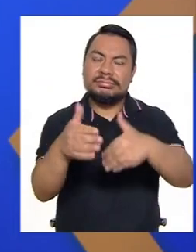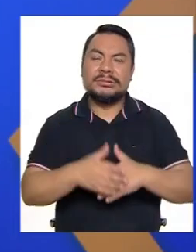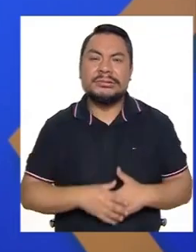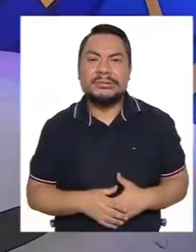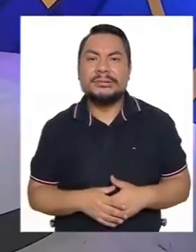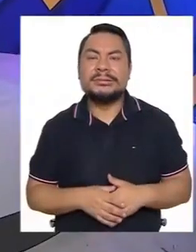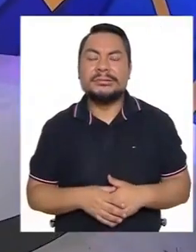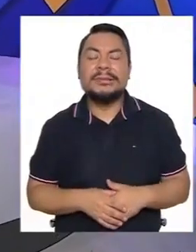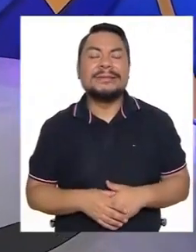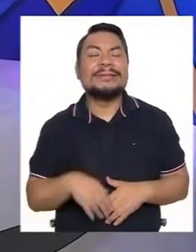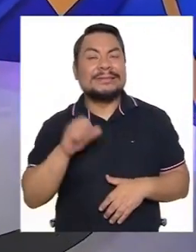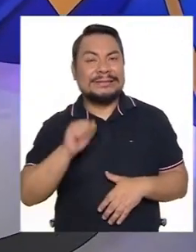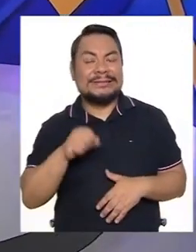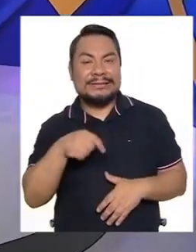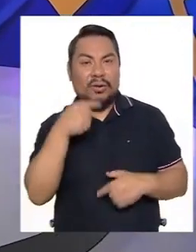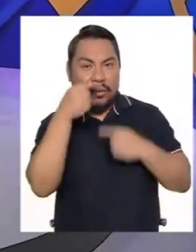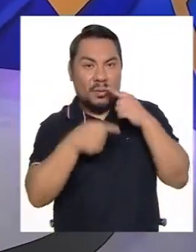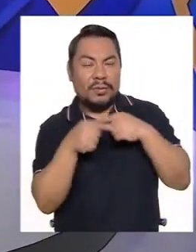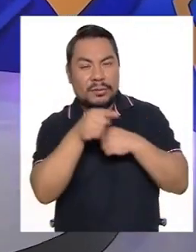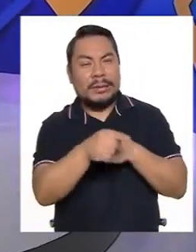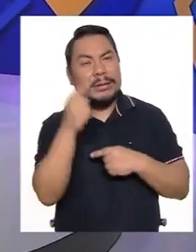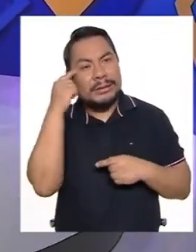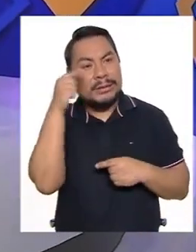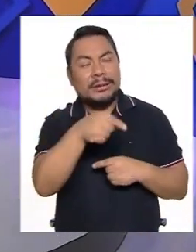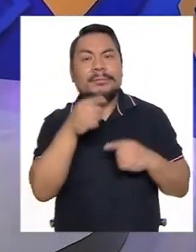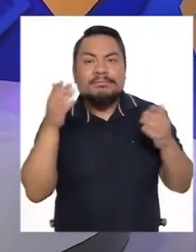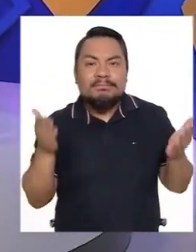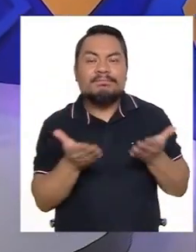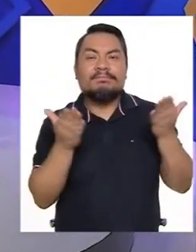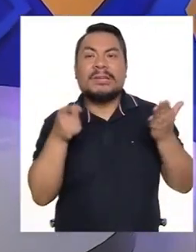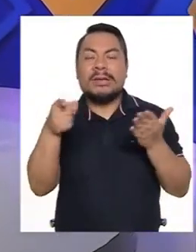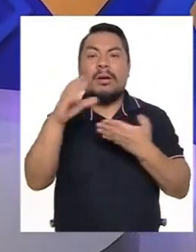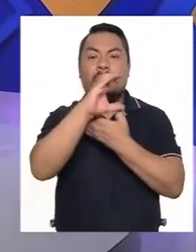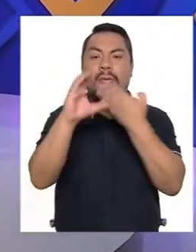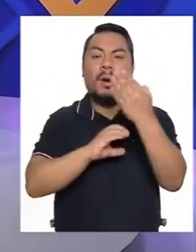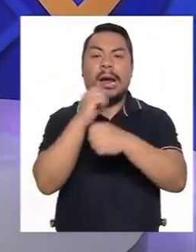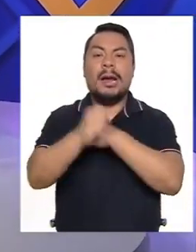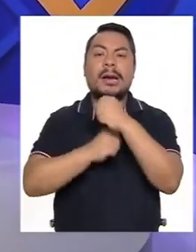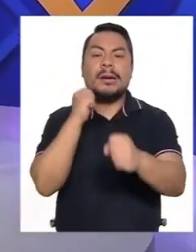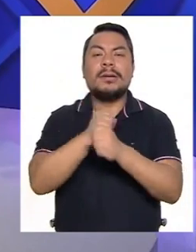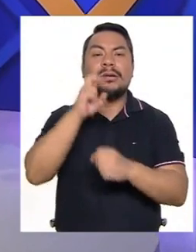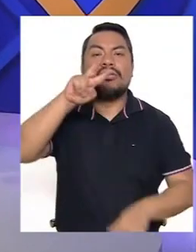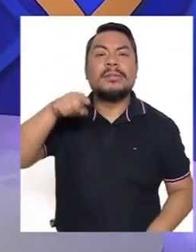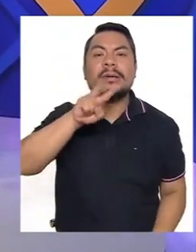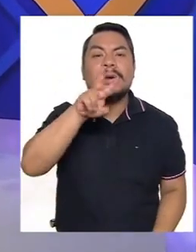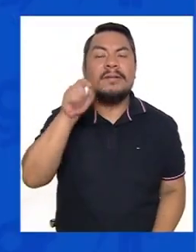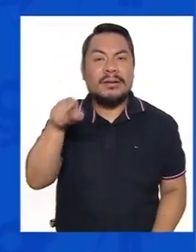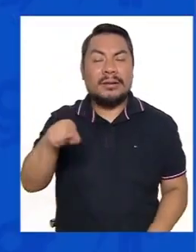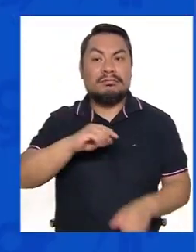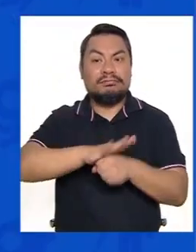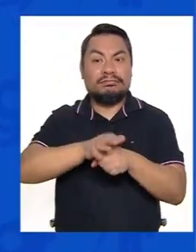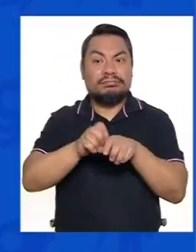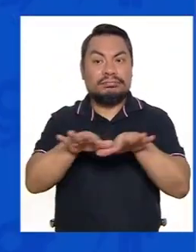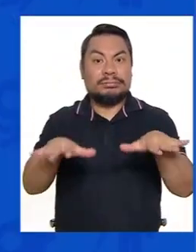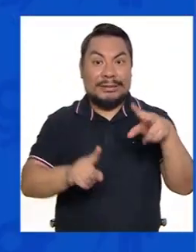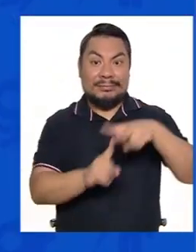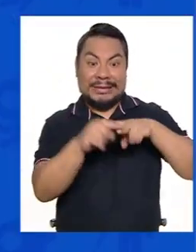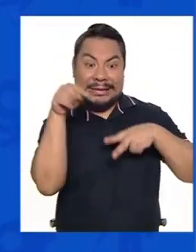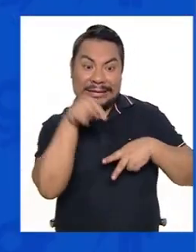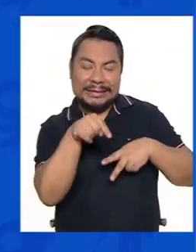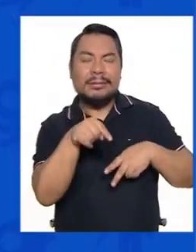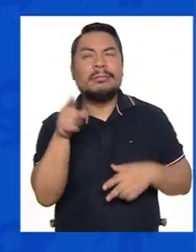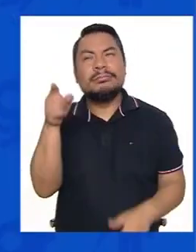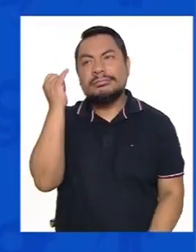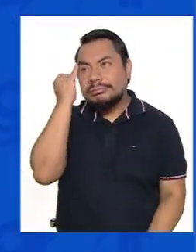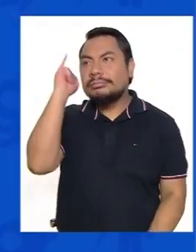Mira, compartir contigo esta iniciativa que viene impulsando Conadis desde el año 2020. En plena pandemia, nace la idea